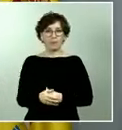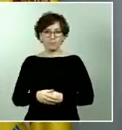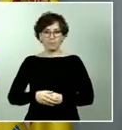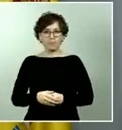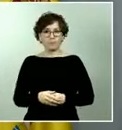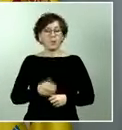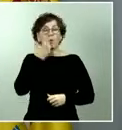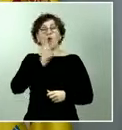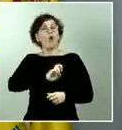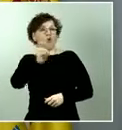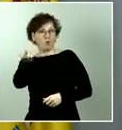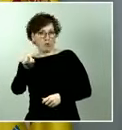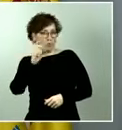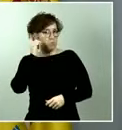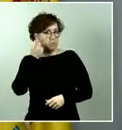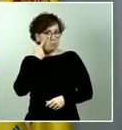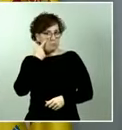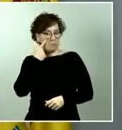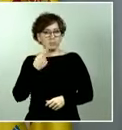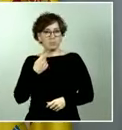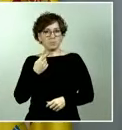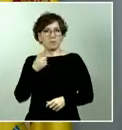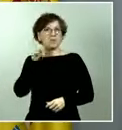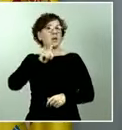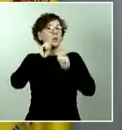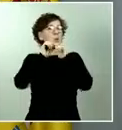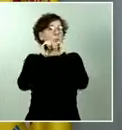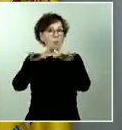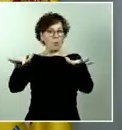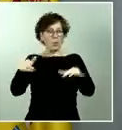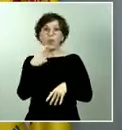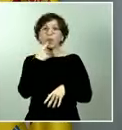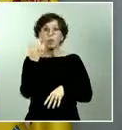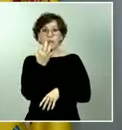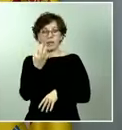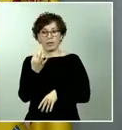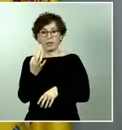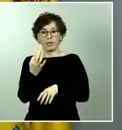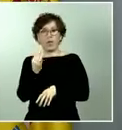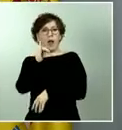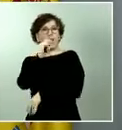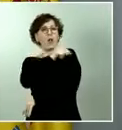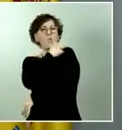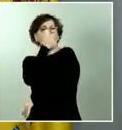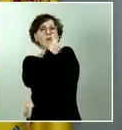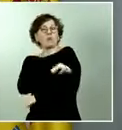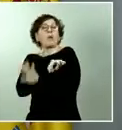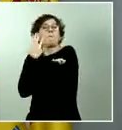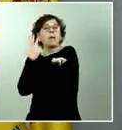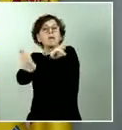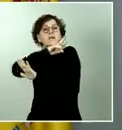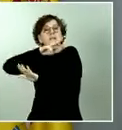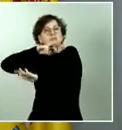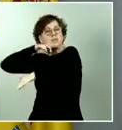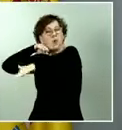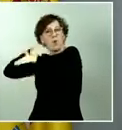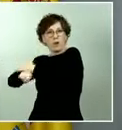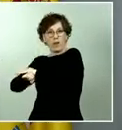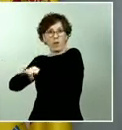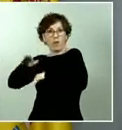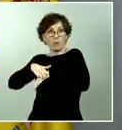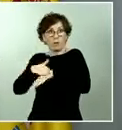referencia consideramos como bulo que existe una vacuna pero está guardada porque no interesa ahora por circunstancias